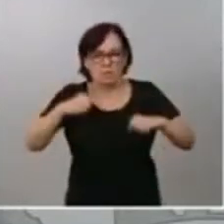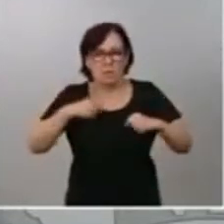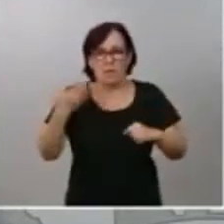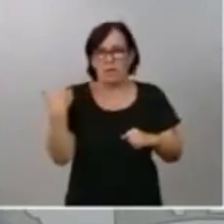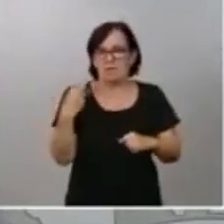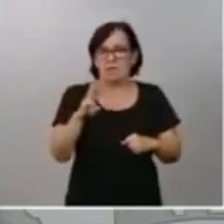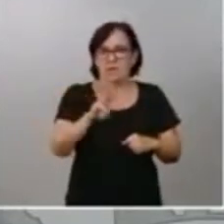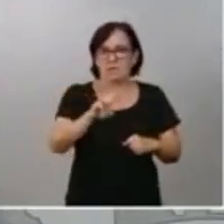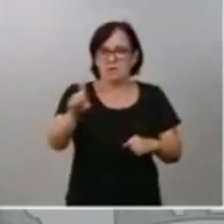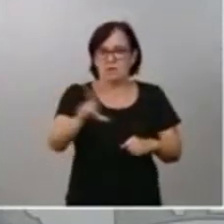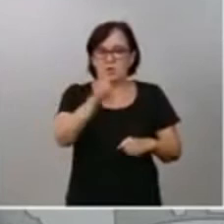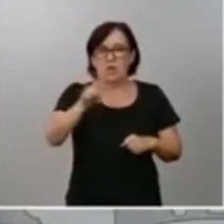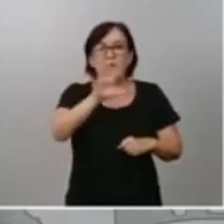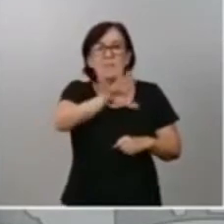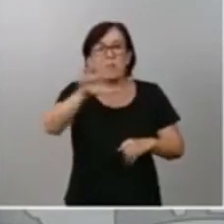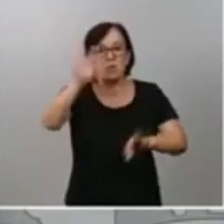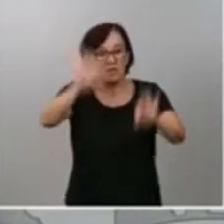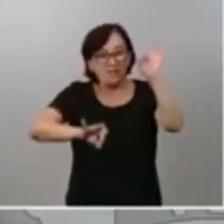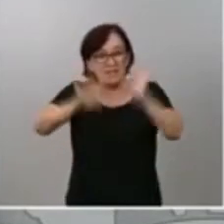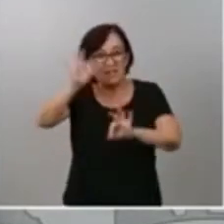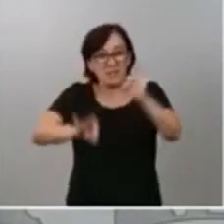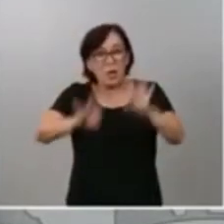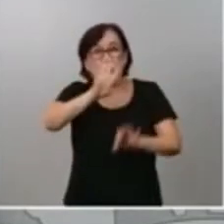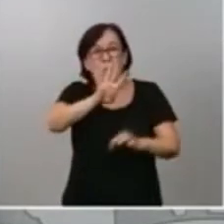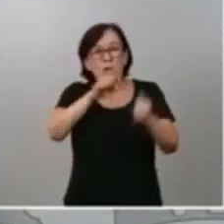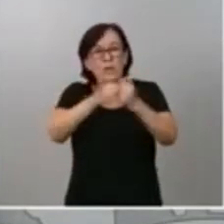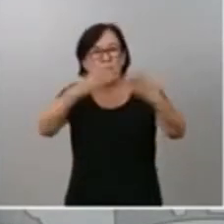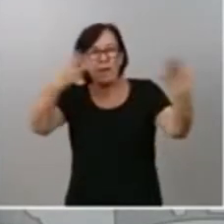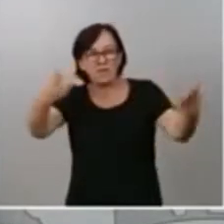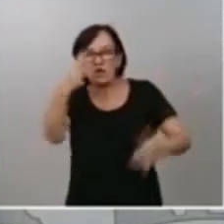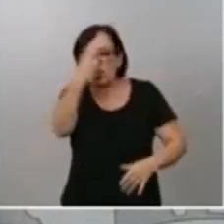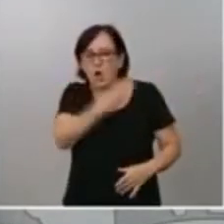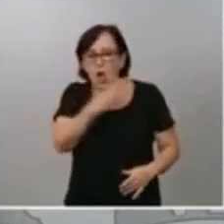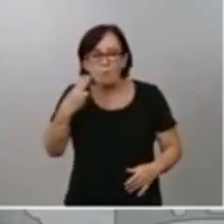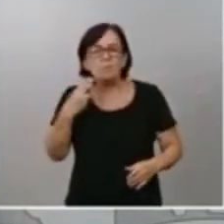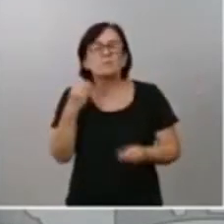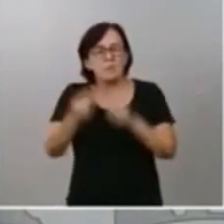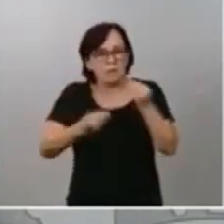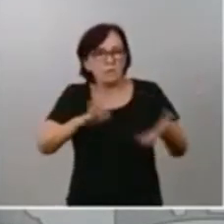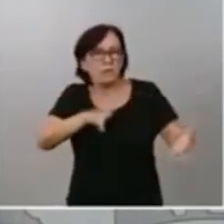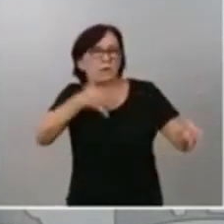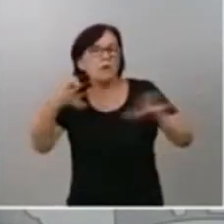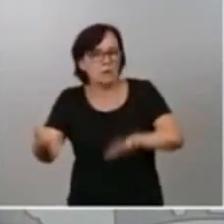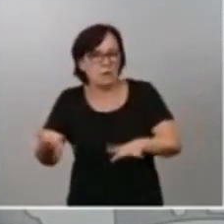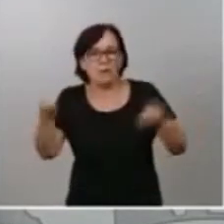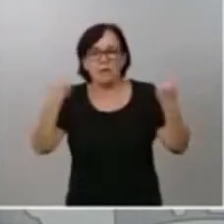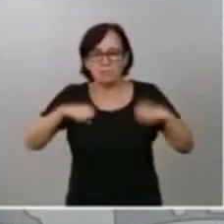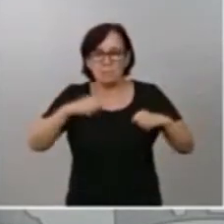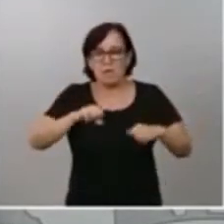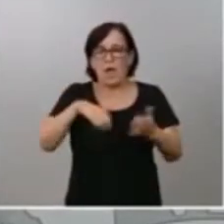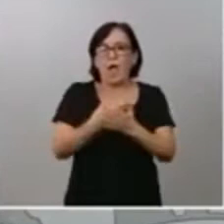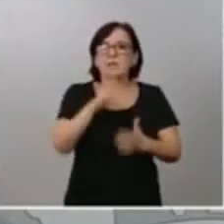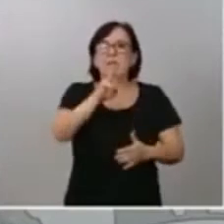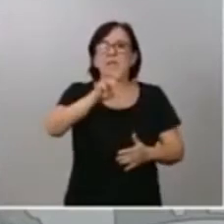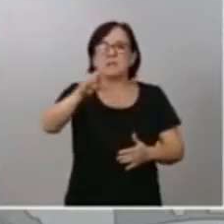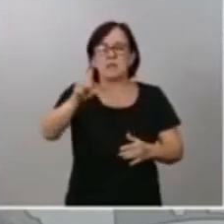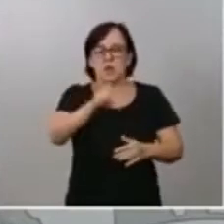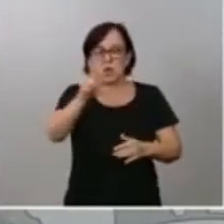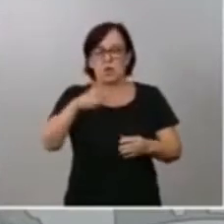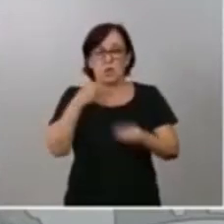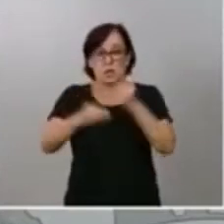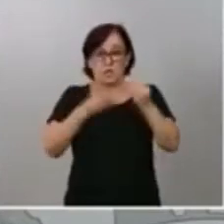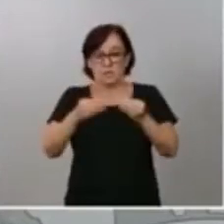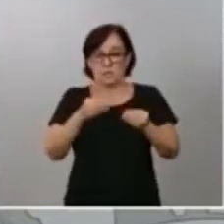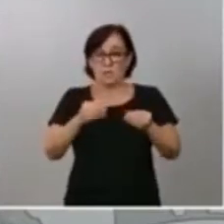55% de esos 428 compromisos se han activado hasta el 31 de julio, estando previsto que se complete